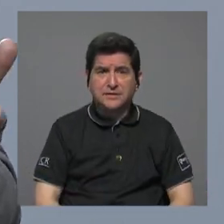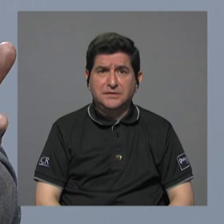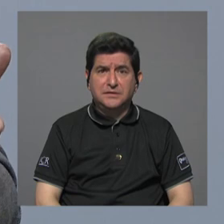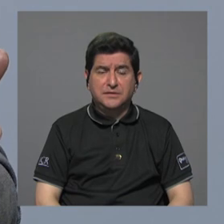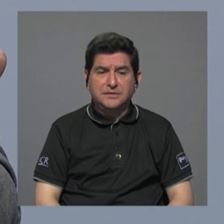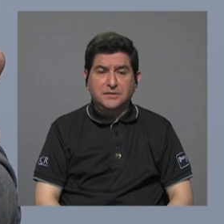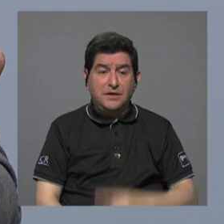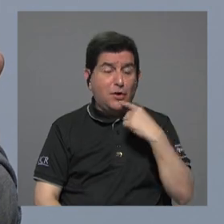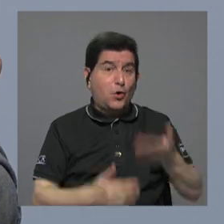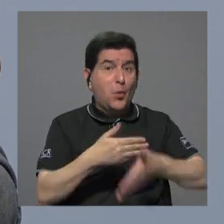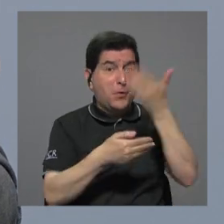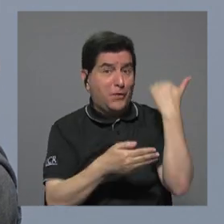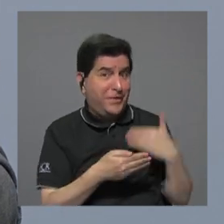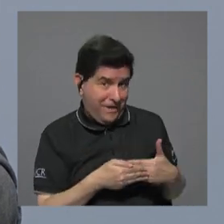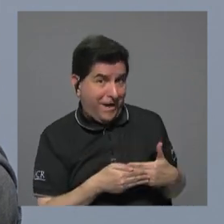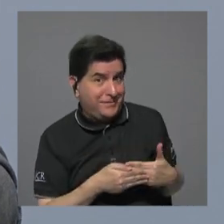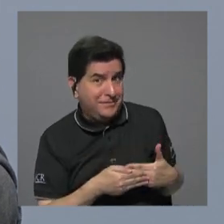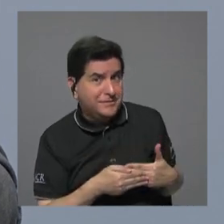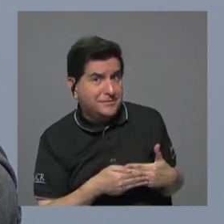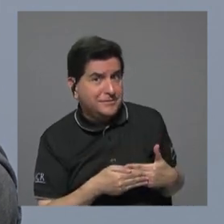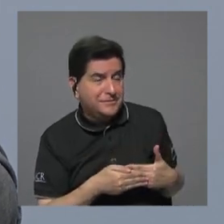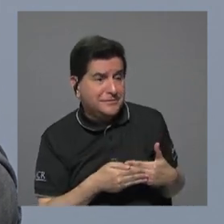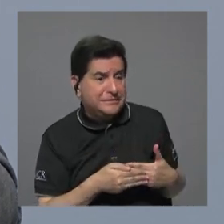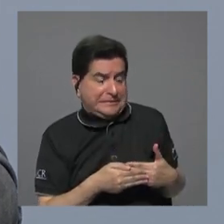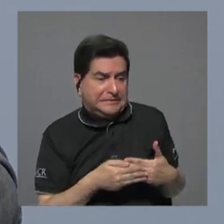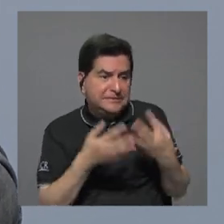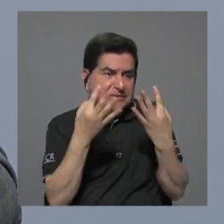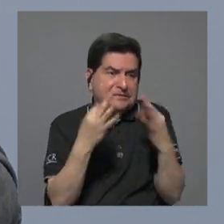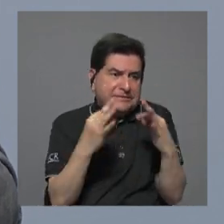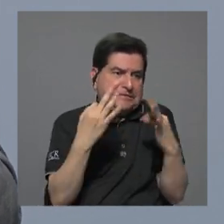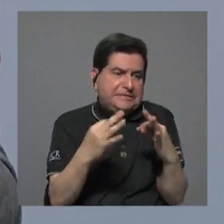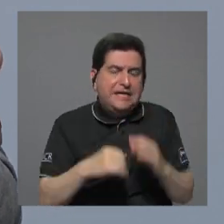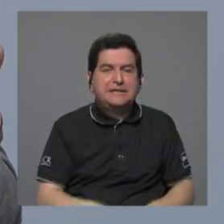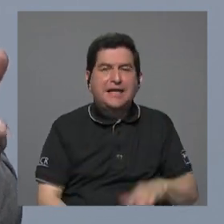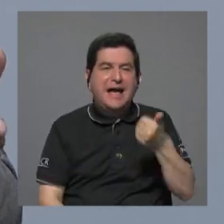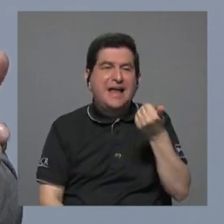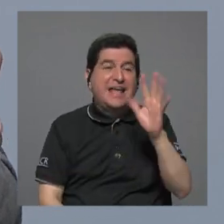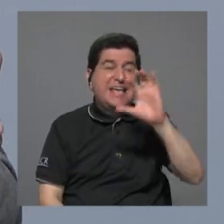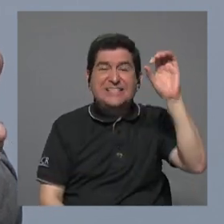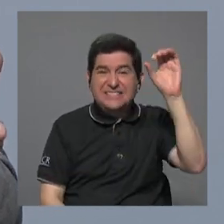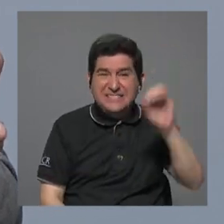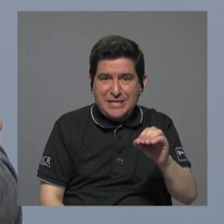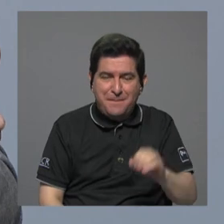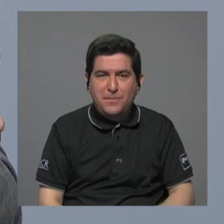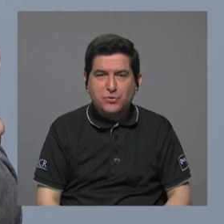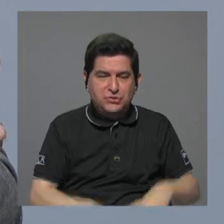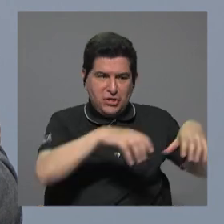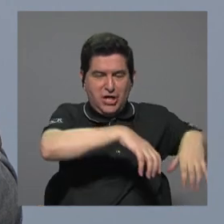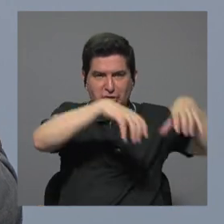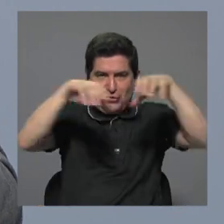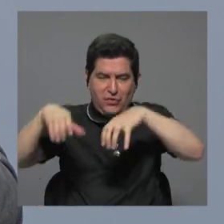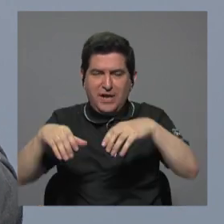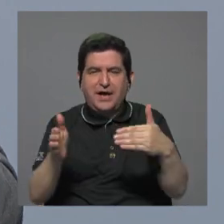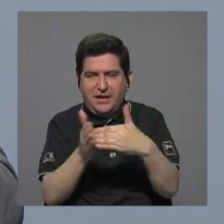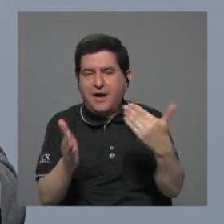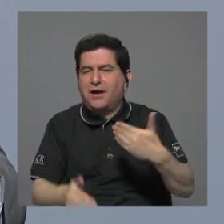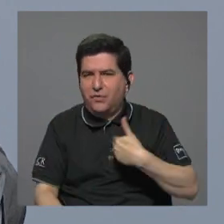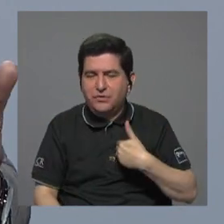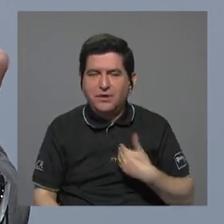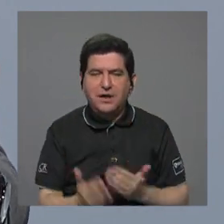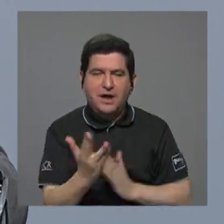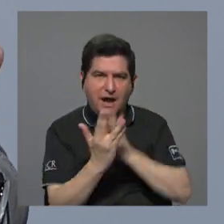como lo dije anteriormente tratando de recuperar al menos un 15% de la carga a través de una